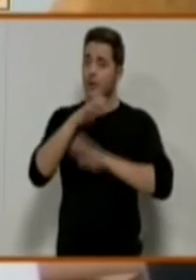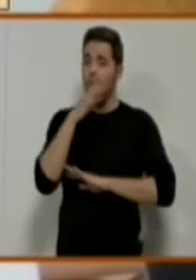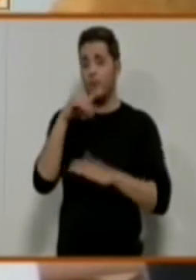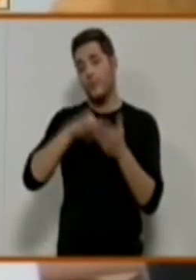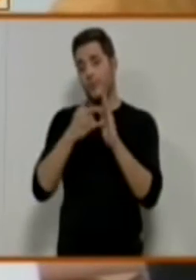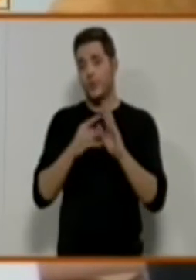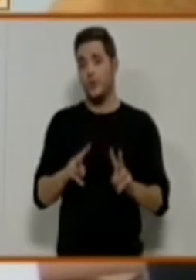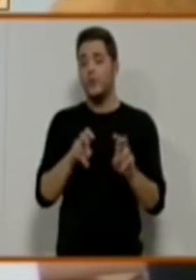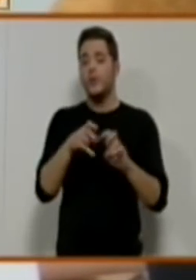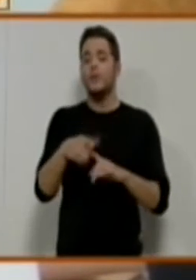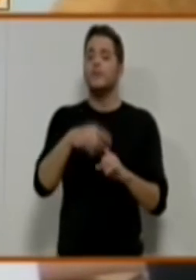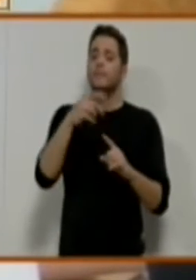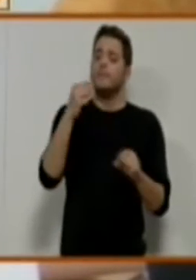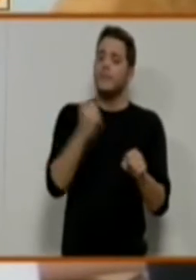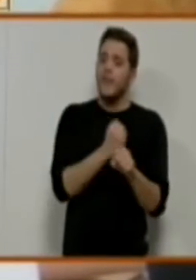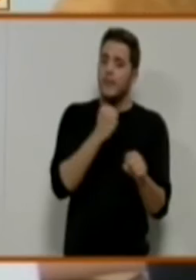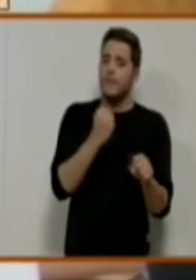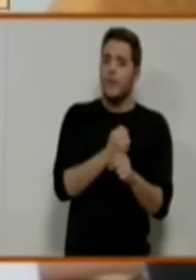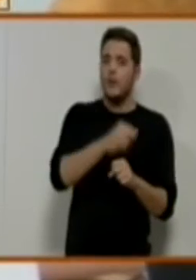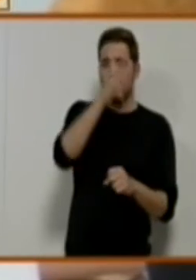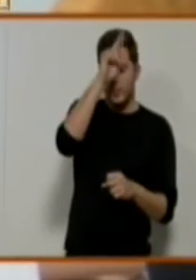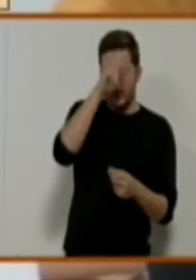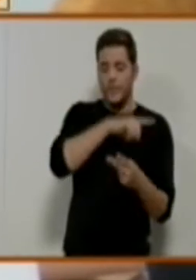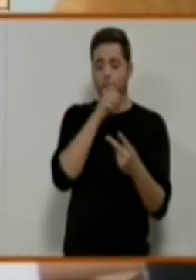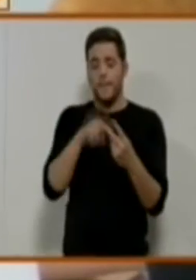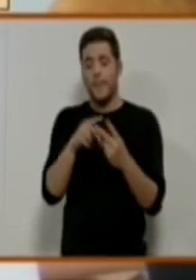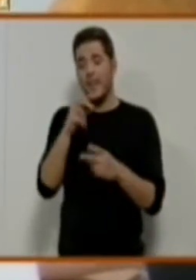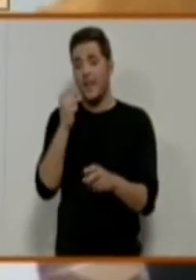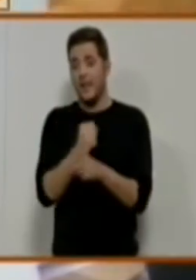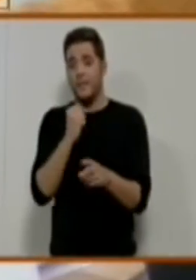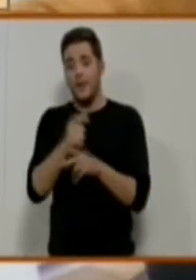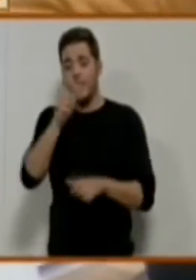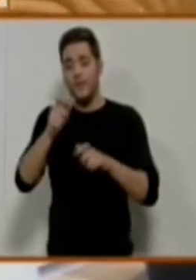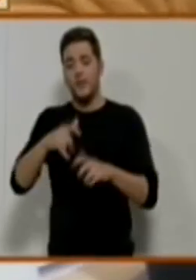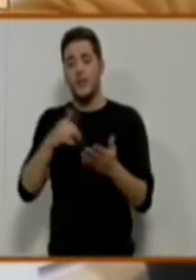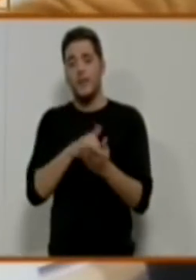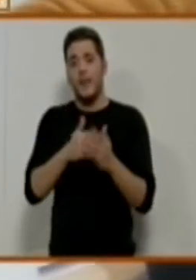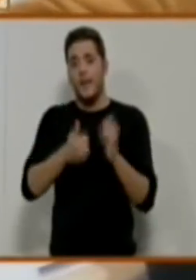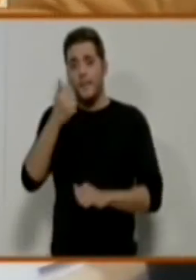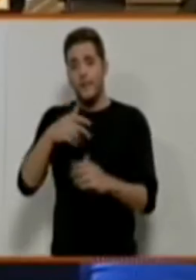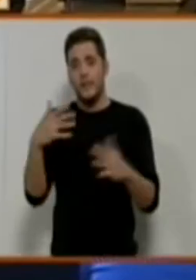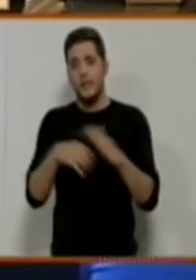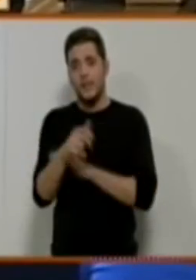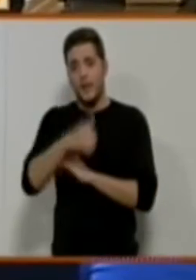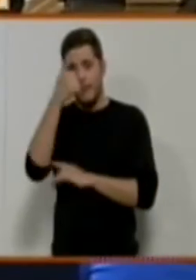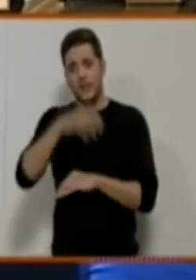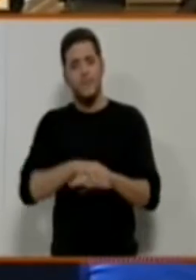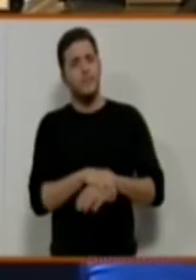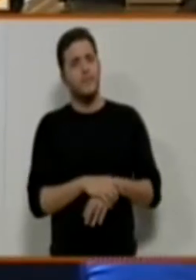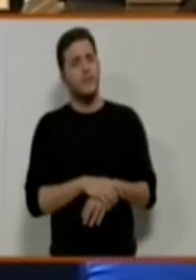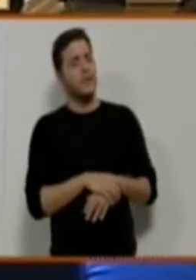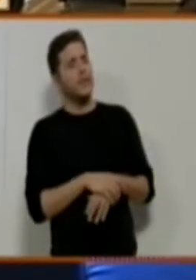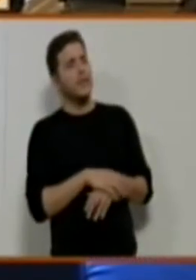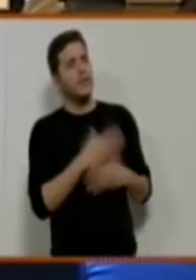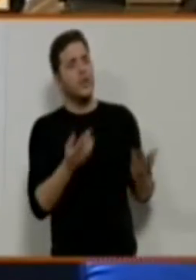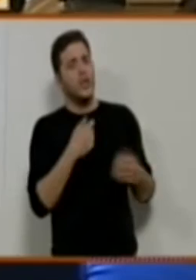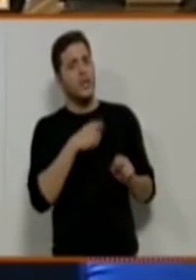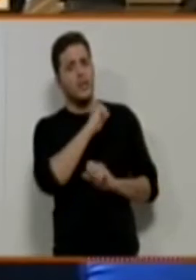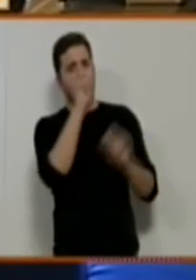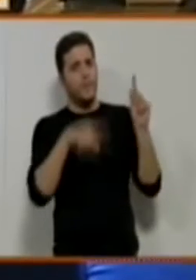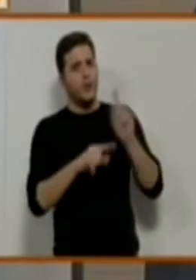preocupación y el empleo de las personas en exclusión. Muchísimas más. Muchas gracias. ¿Puedo hacer sobre la primera